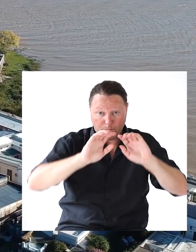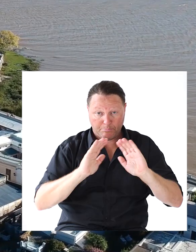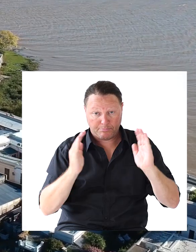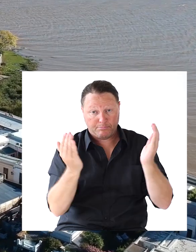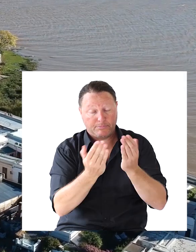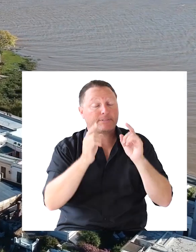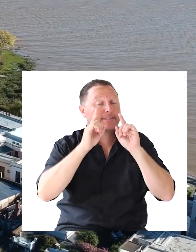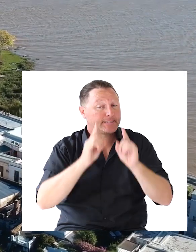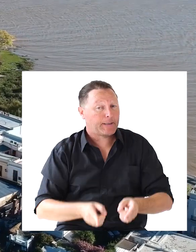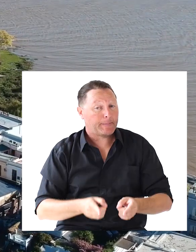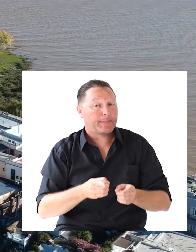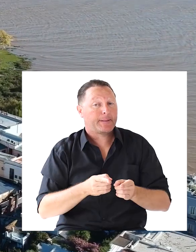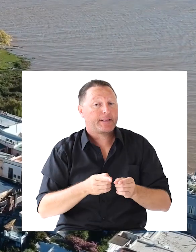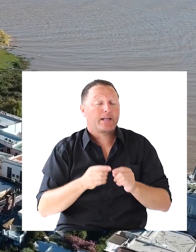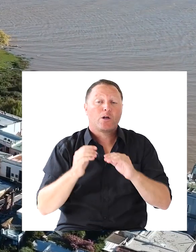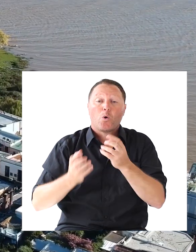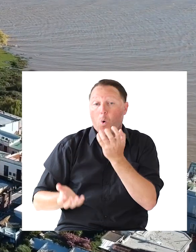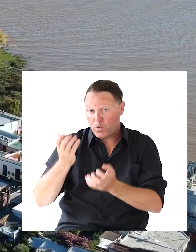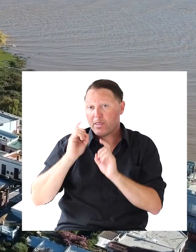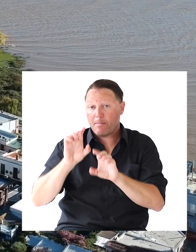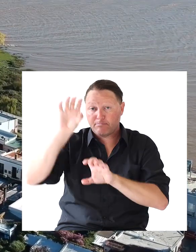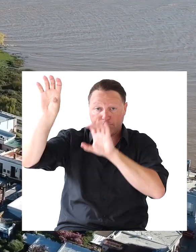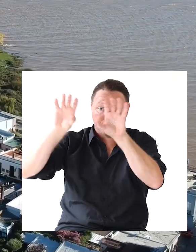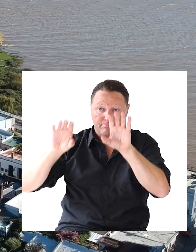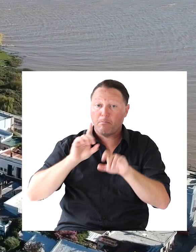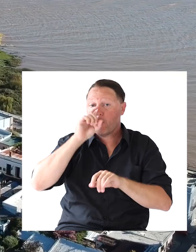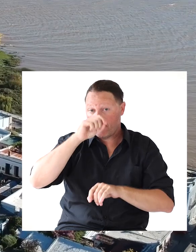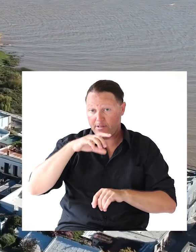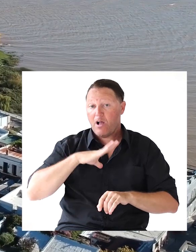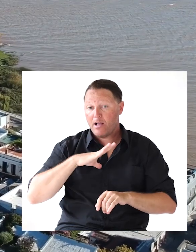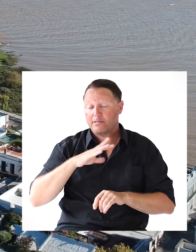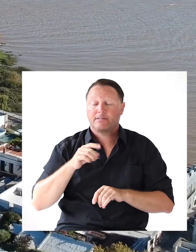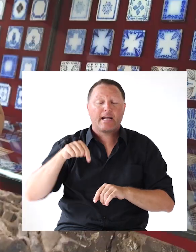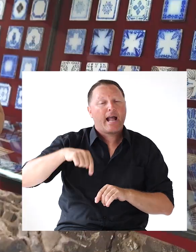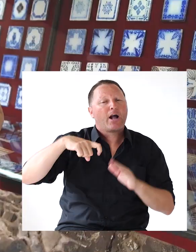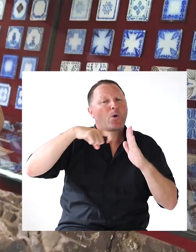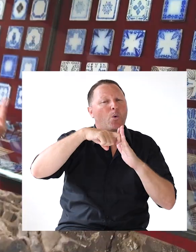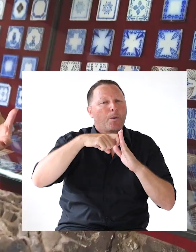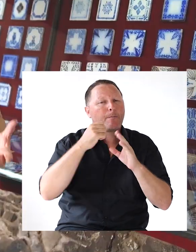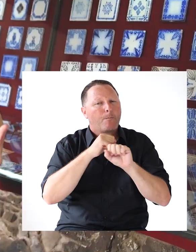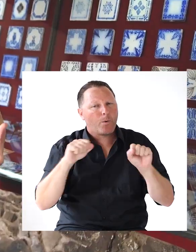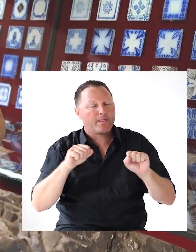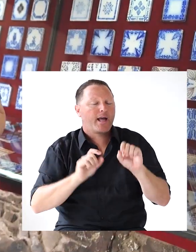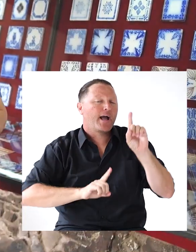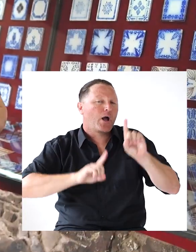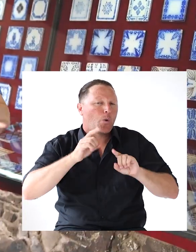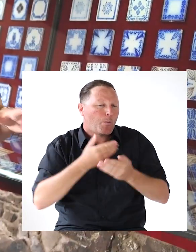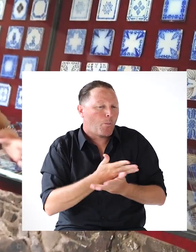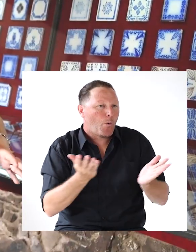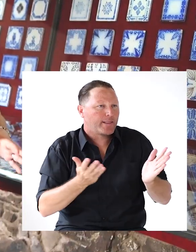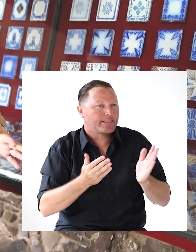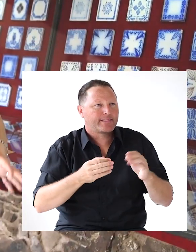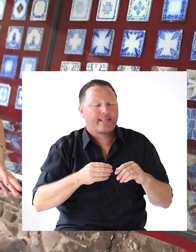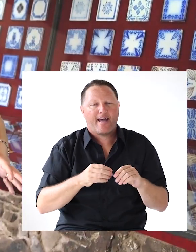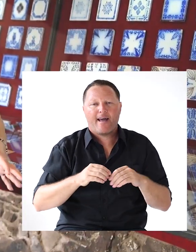algunas expresiones También En cocinas Algunos ejemplos En Montevideo En Colonia Podemos tener algunos En los